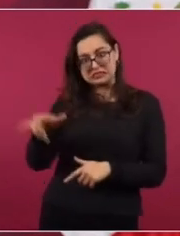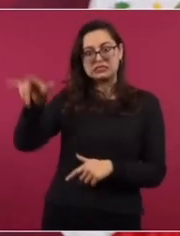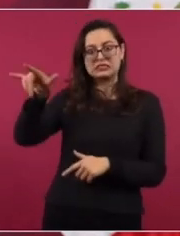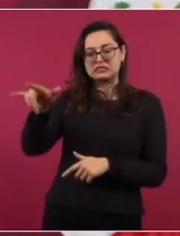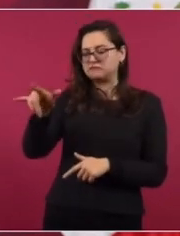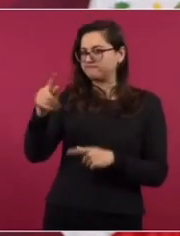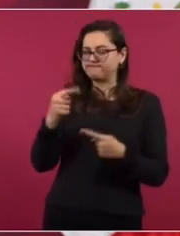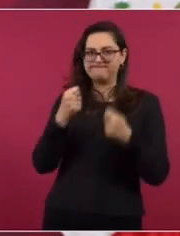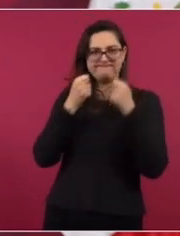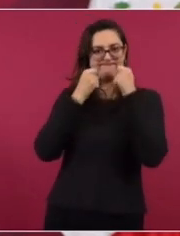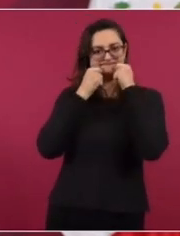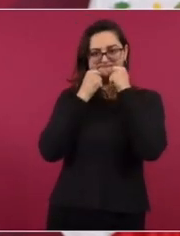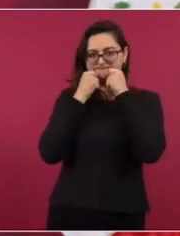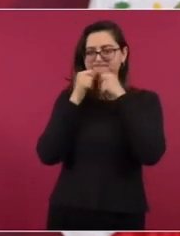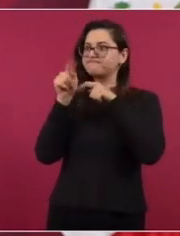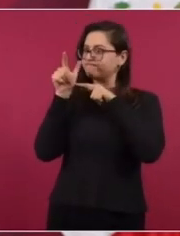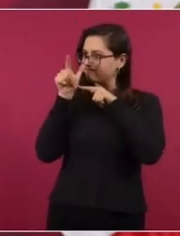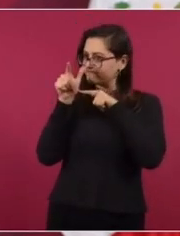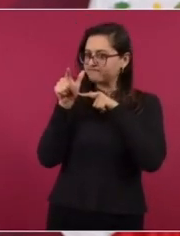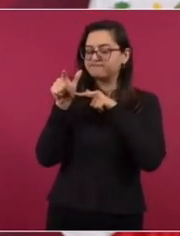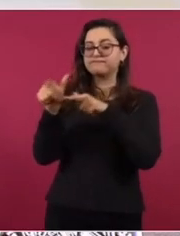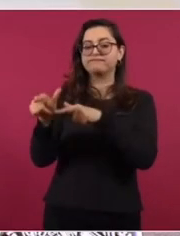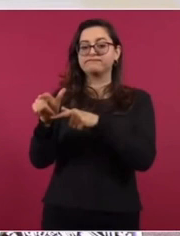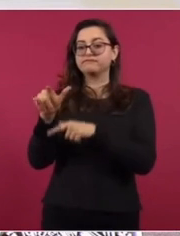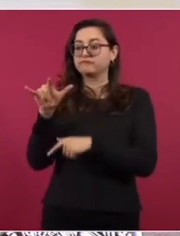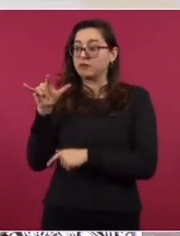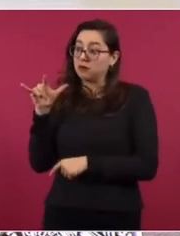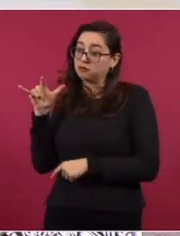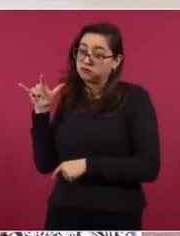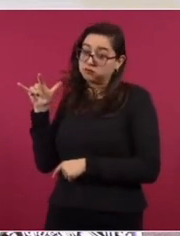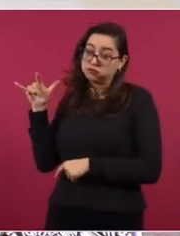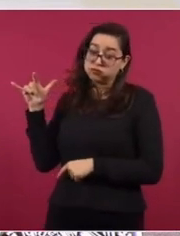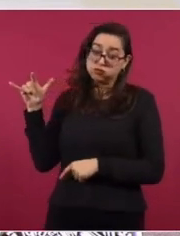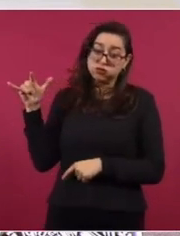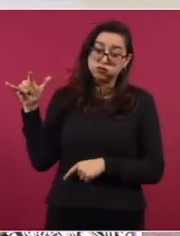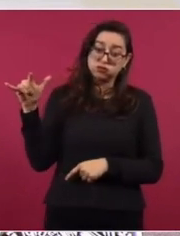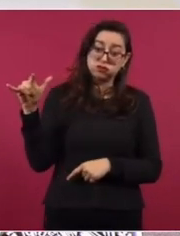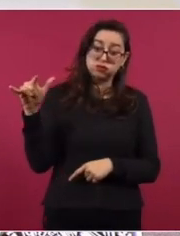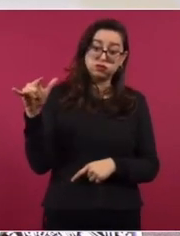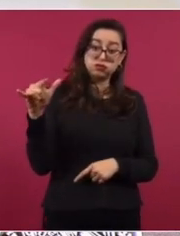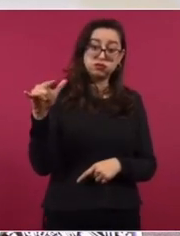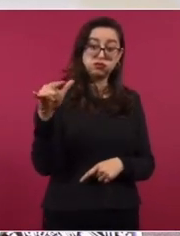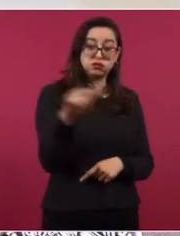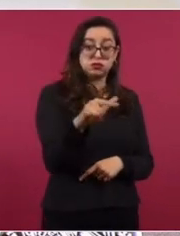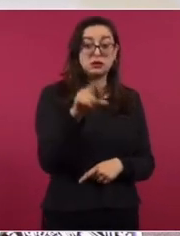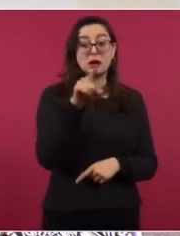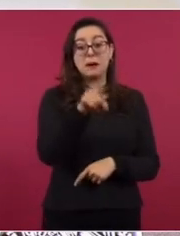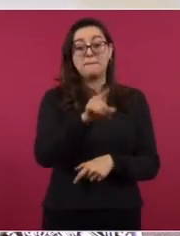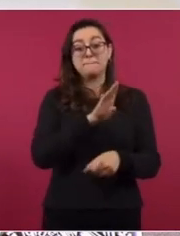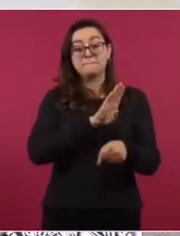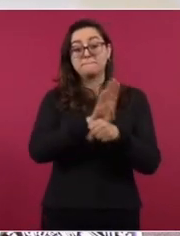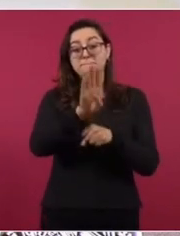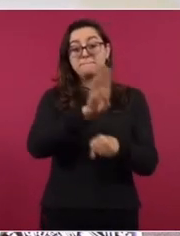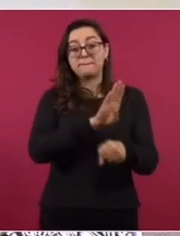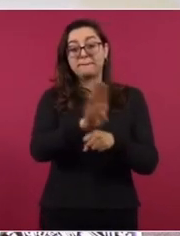pasan el espacio aéreo de Brasil, que dicen que estaba durmiendo el actual presidente.